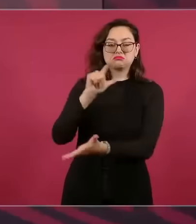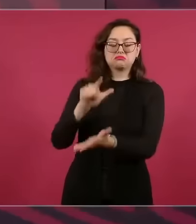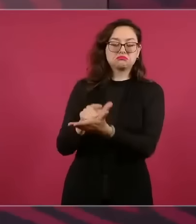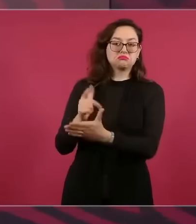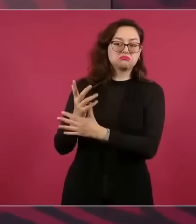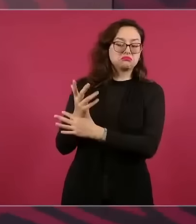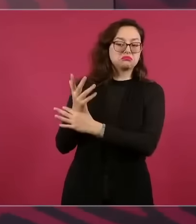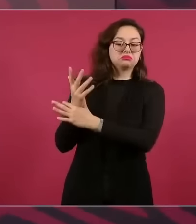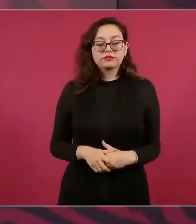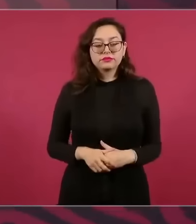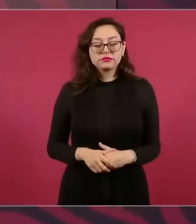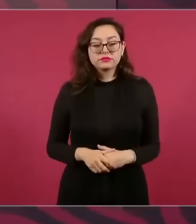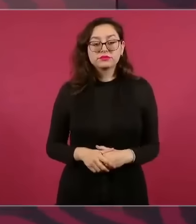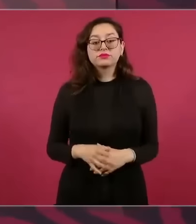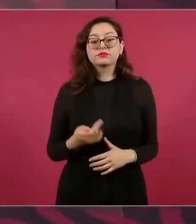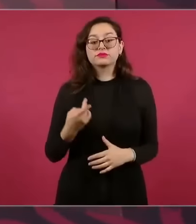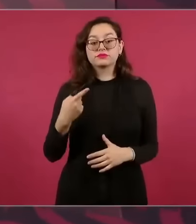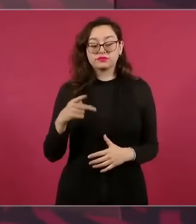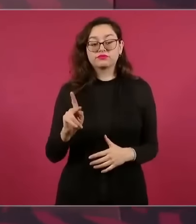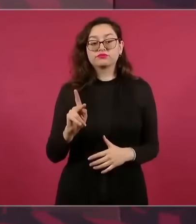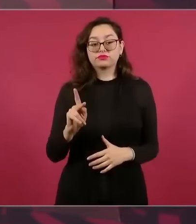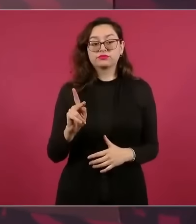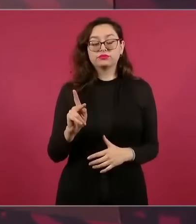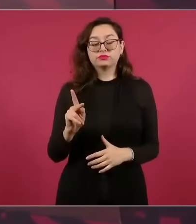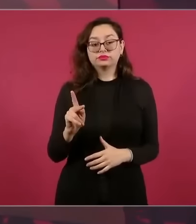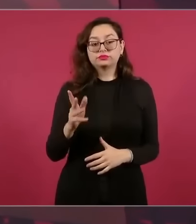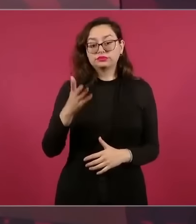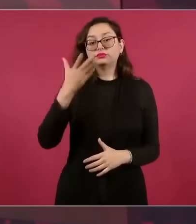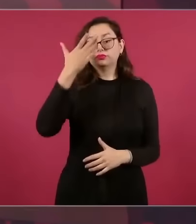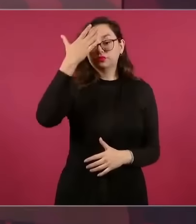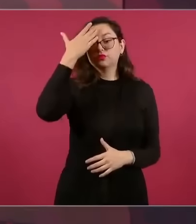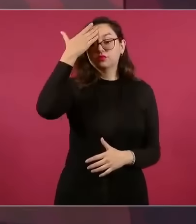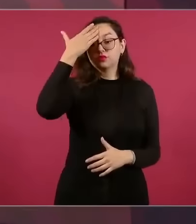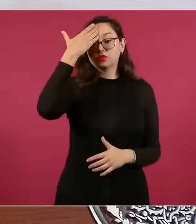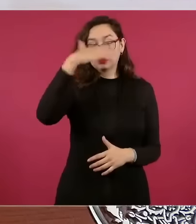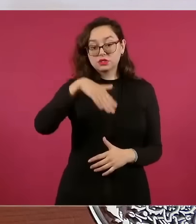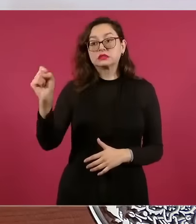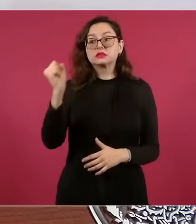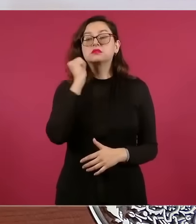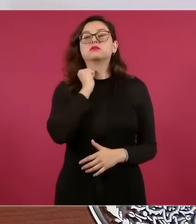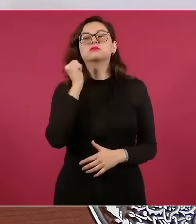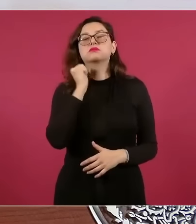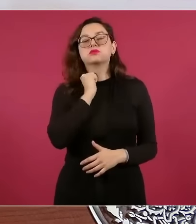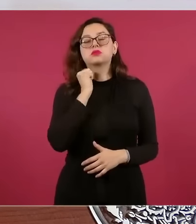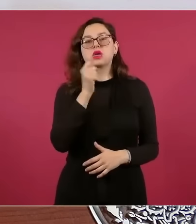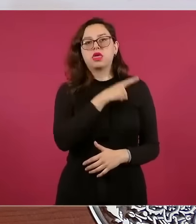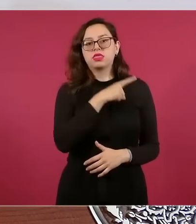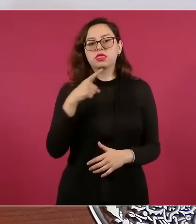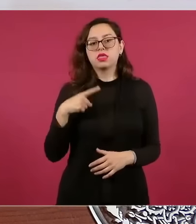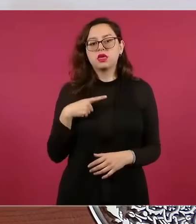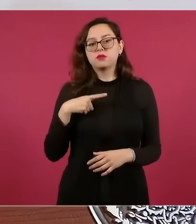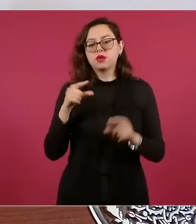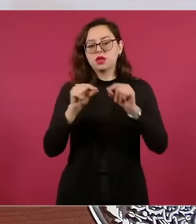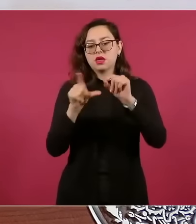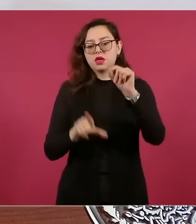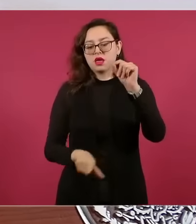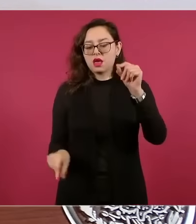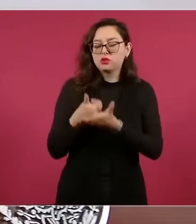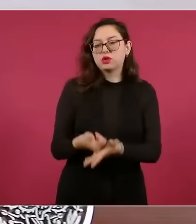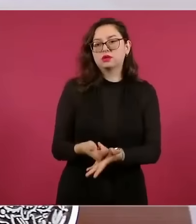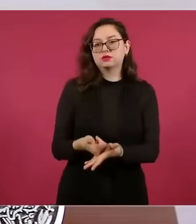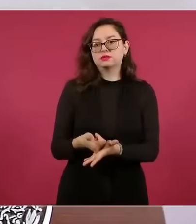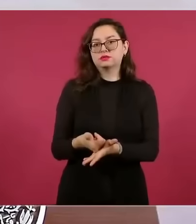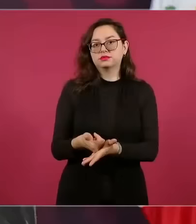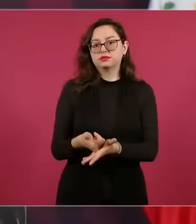sé es que los senadores pueden ayudar mucho, mucho, mucho, mucho, que es un momento